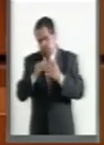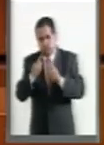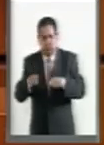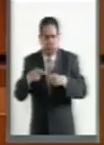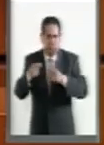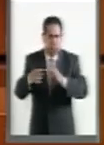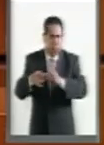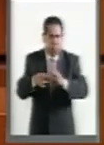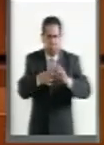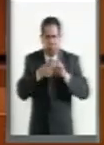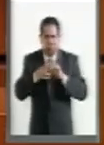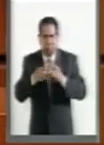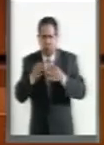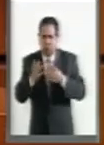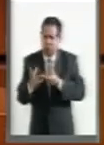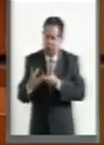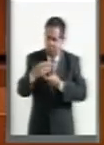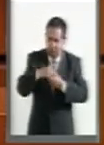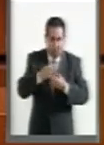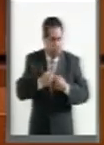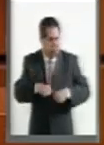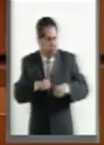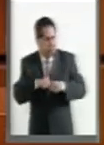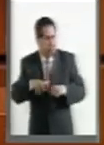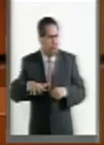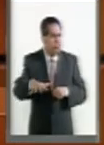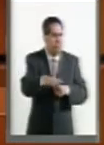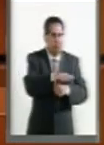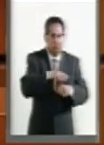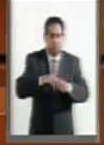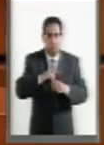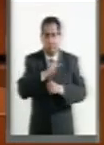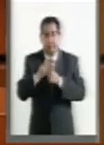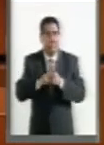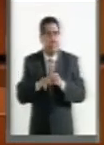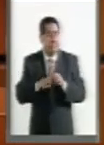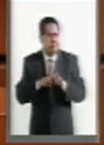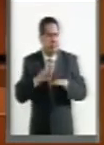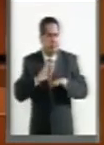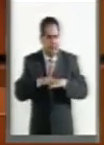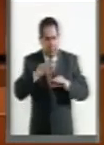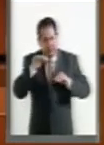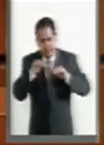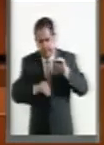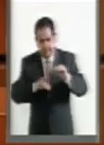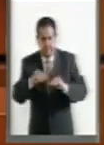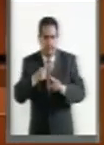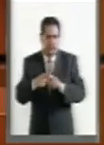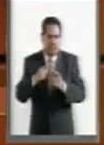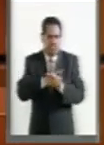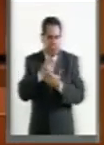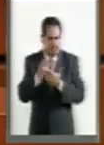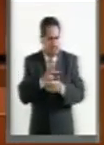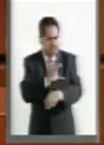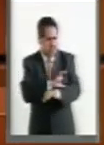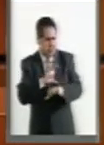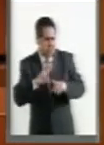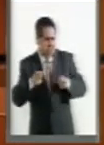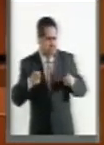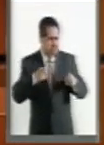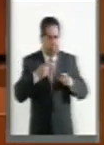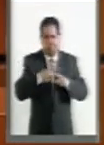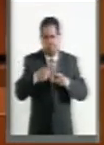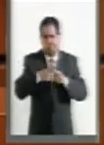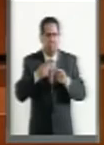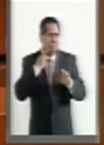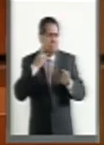cohesión, la inclusión social en el país mediante la instrumentación, coordinación y seguimiento de las